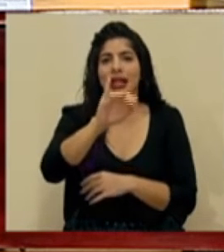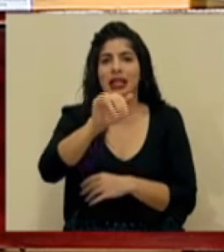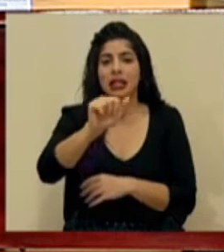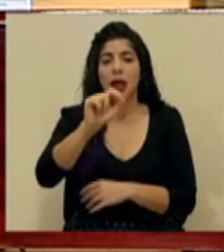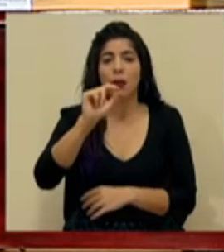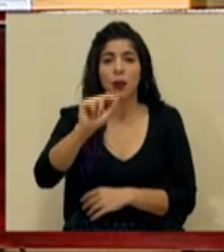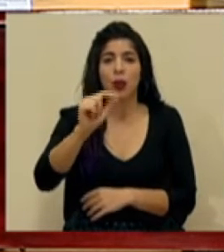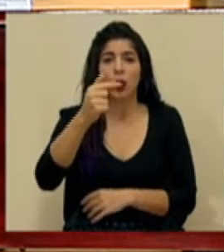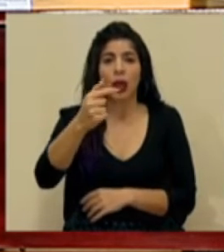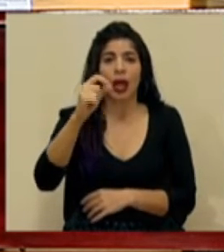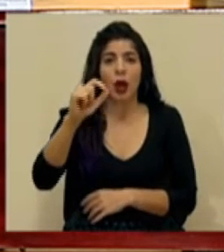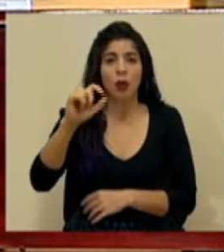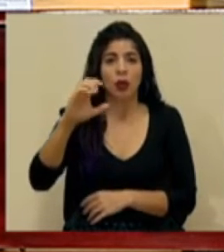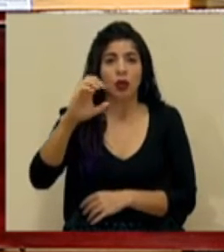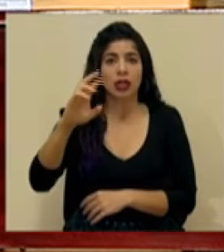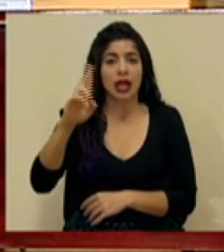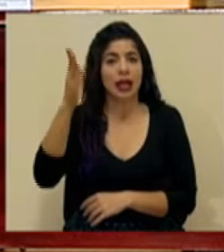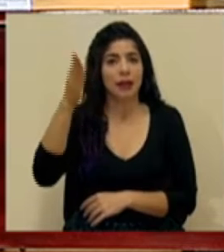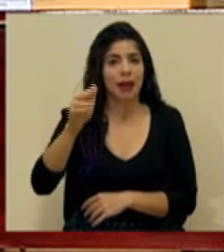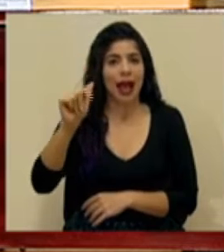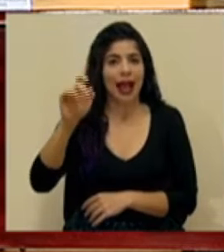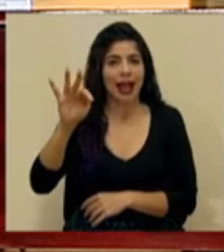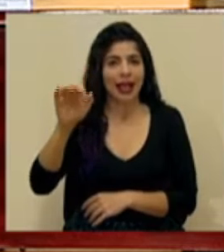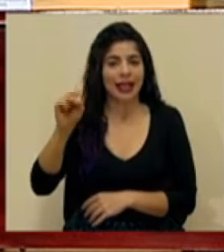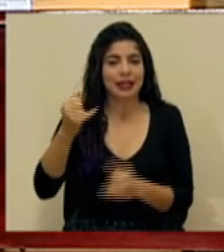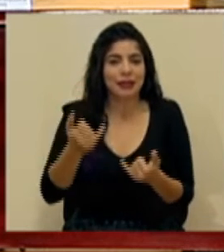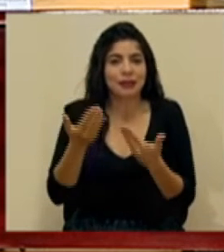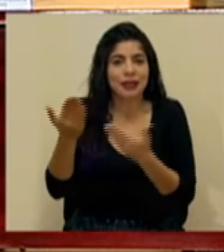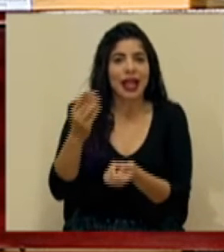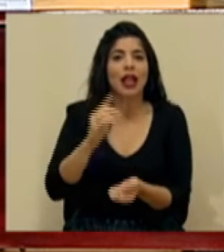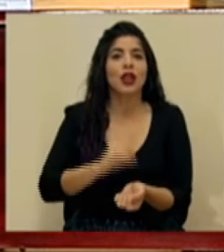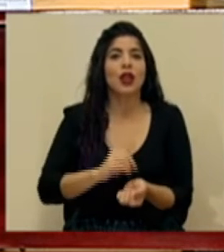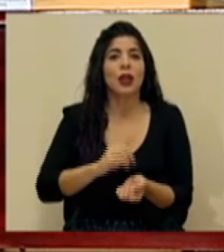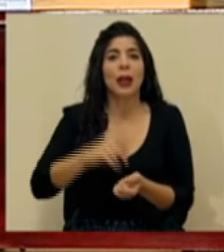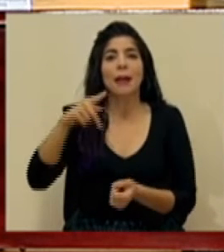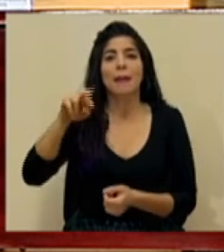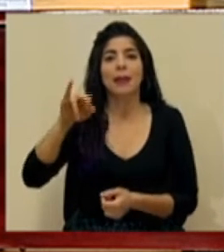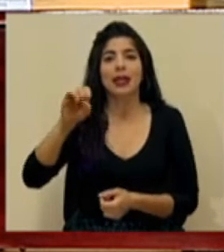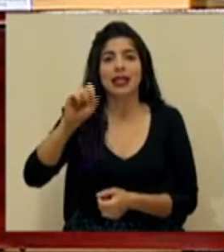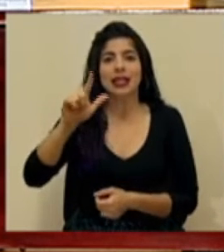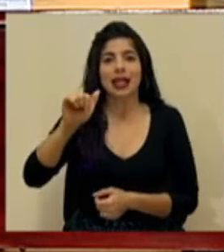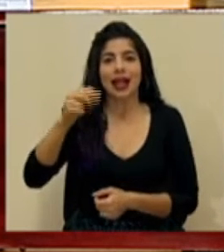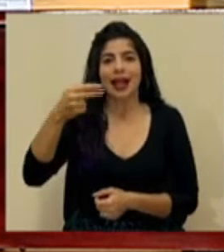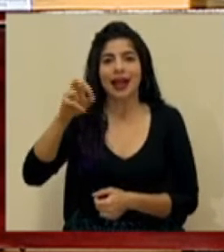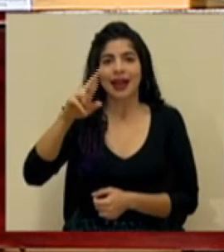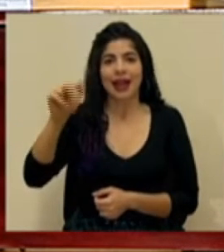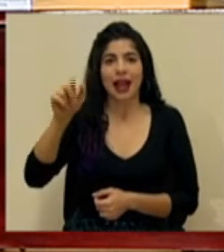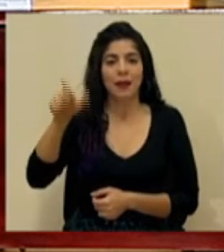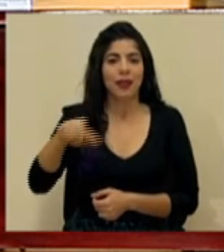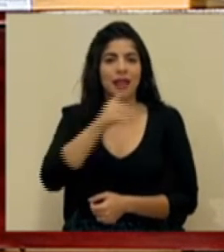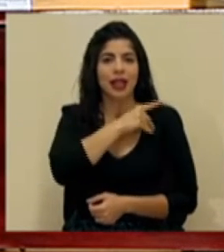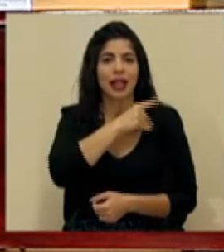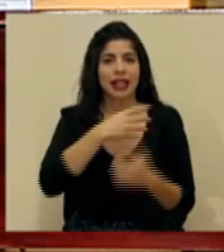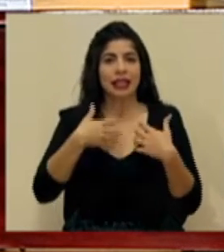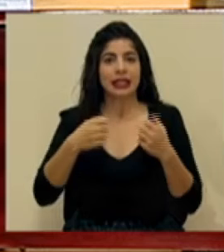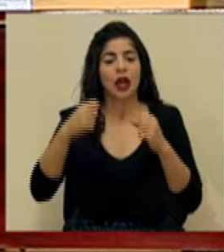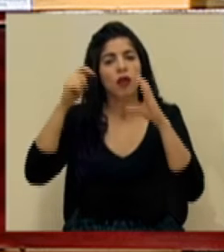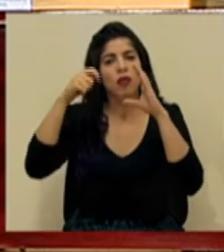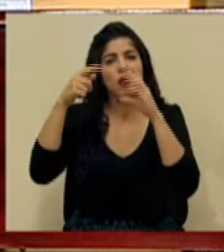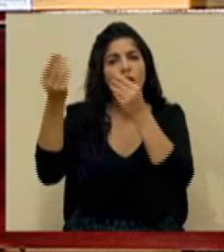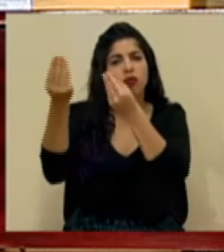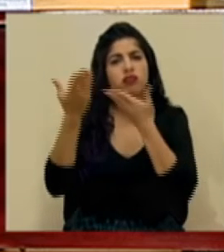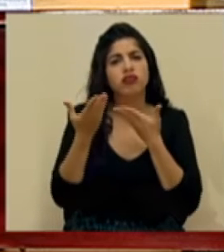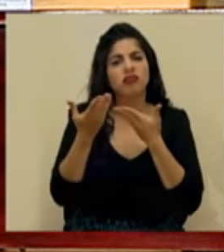barra inclinada, alertas. Sin más, escucharemos a la doctora Priscila Herrera, directora general de la Salud, quien a través de un video nos